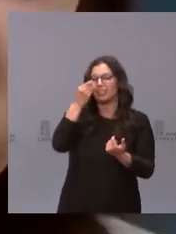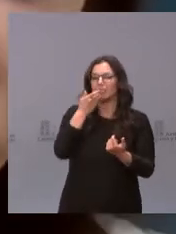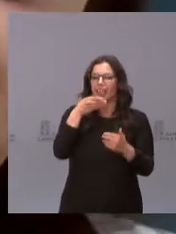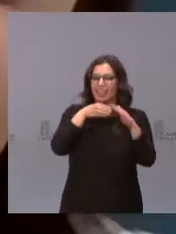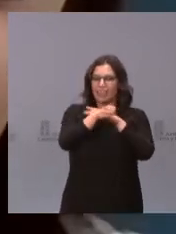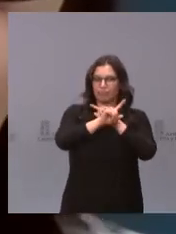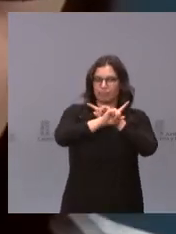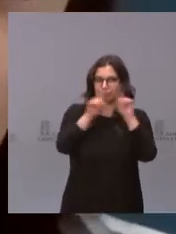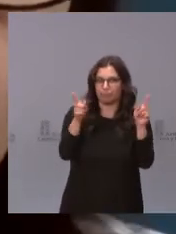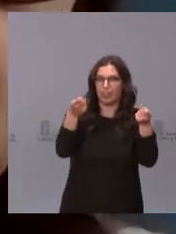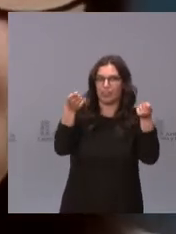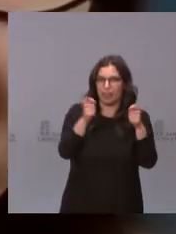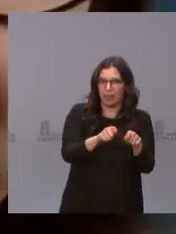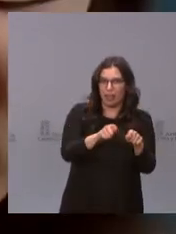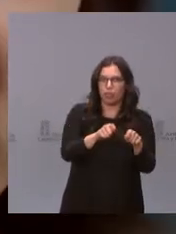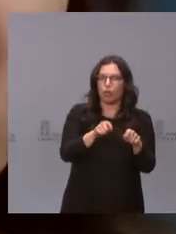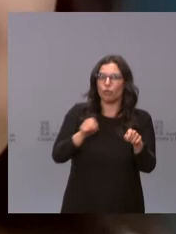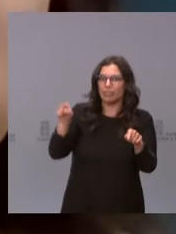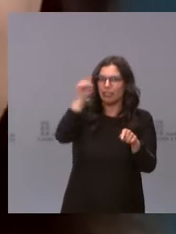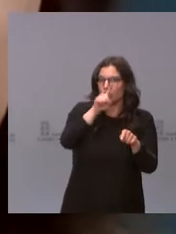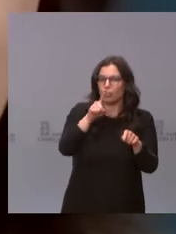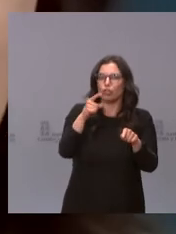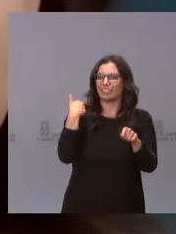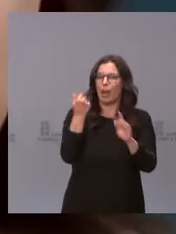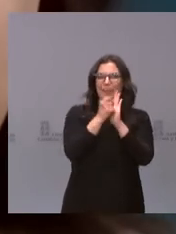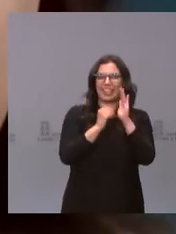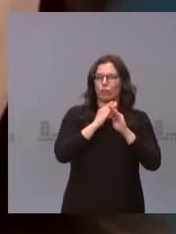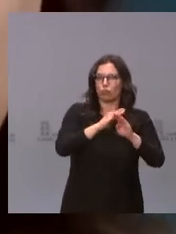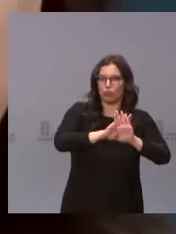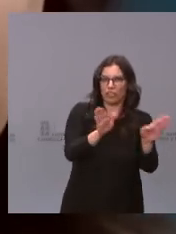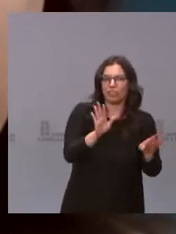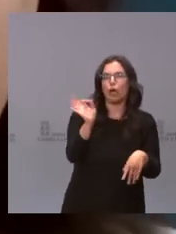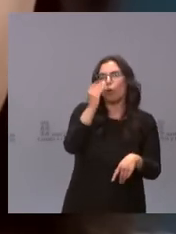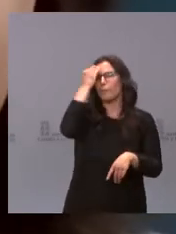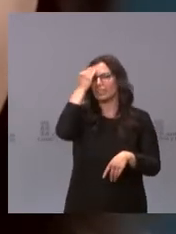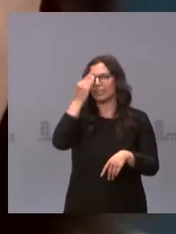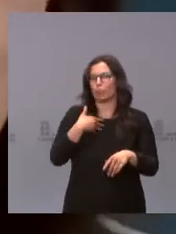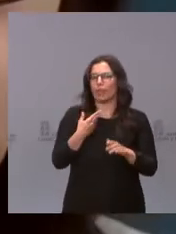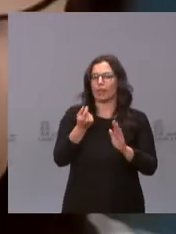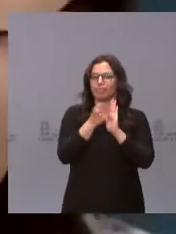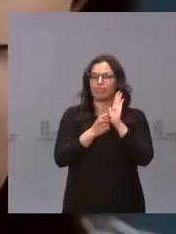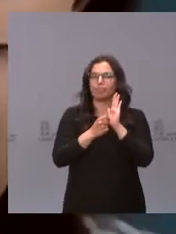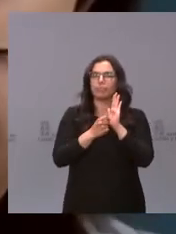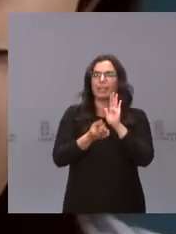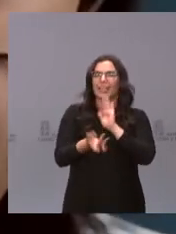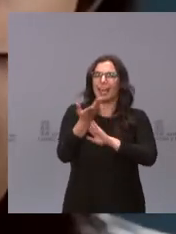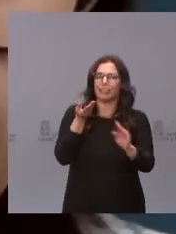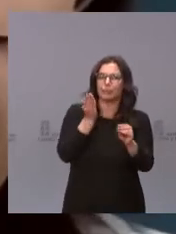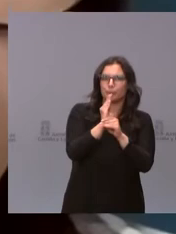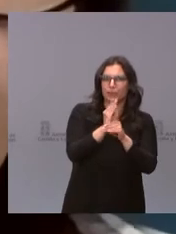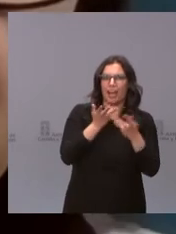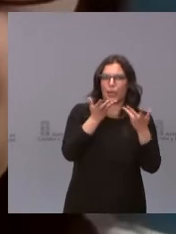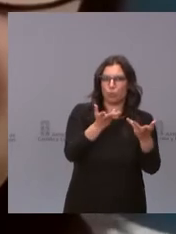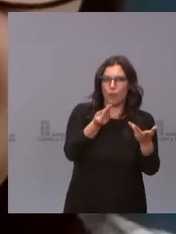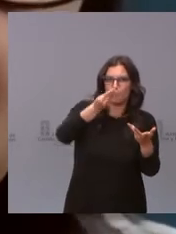hostelería en estos municipios va a ser suficiente? ¿Y si se plantean establecer alguna otra línea de ayudas para los hosteleros, ya